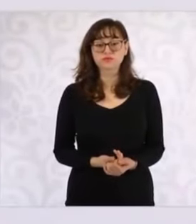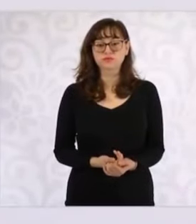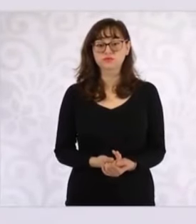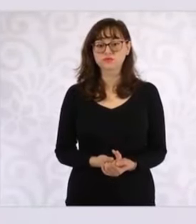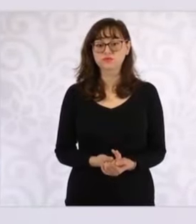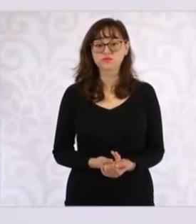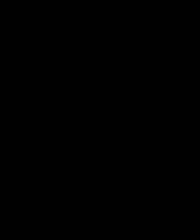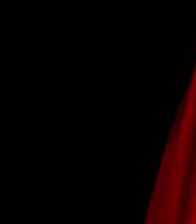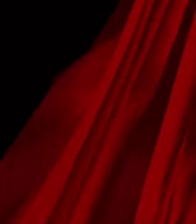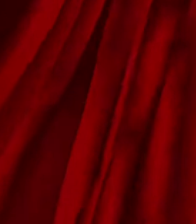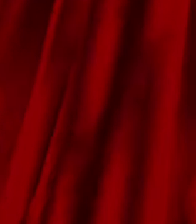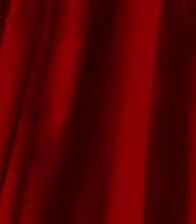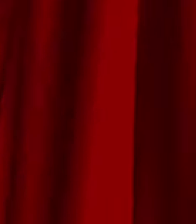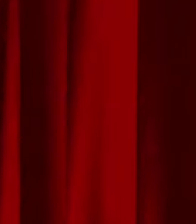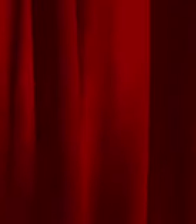pide la familia.